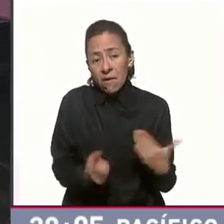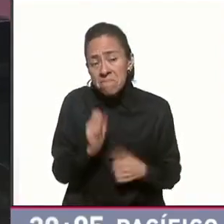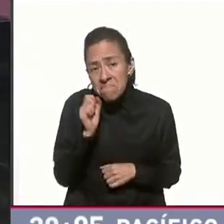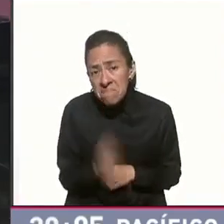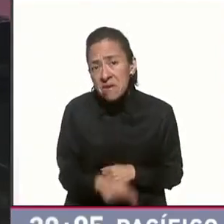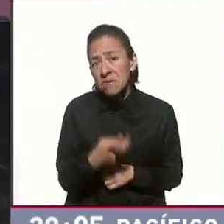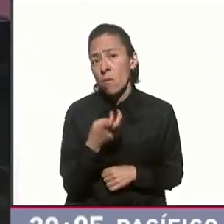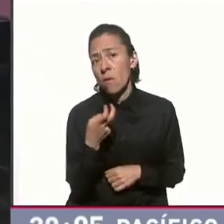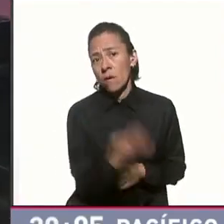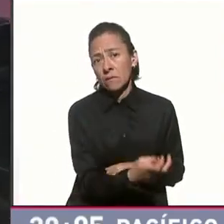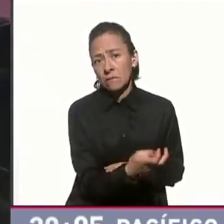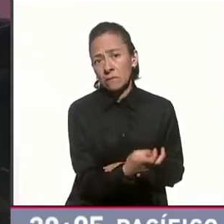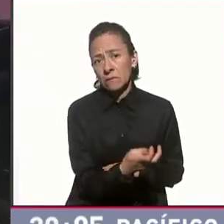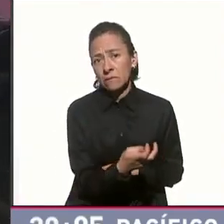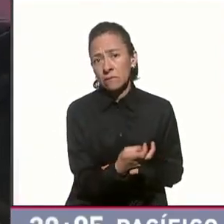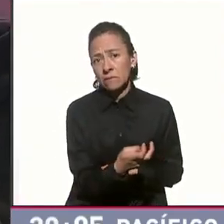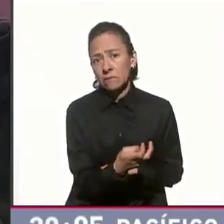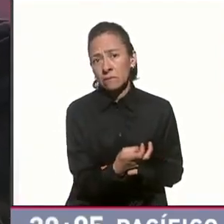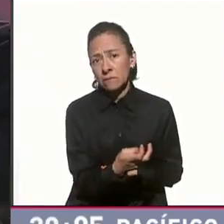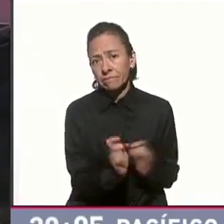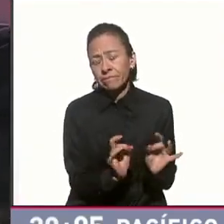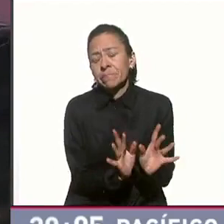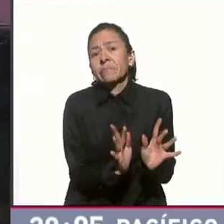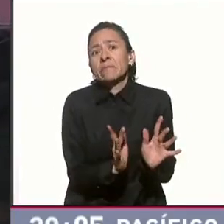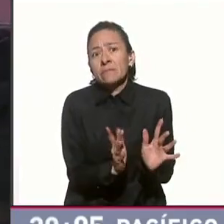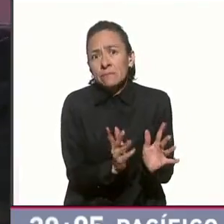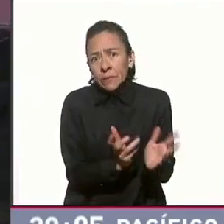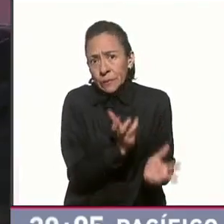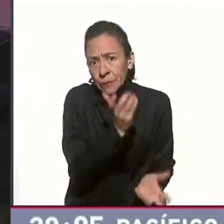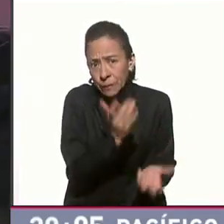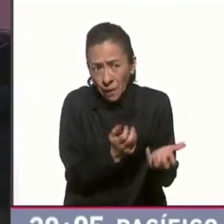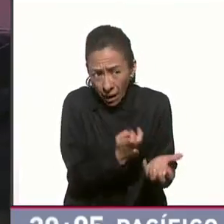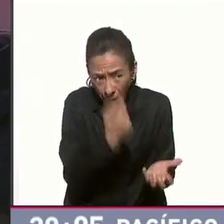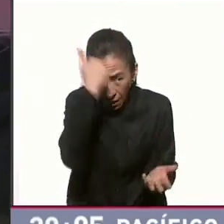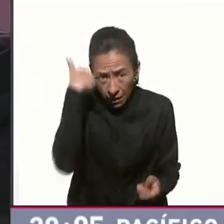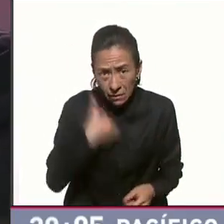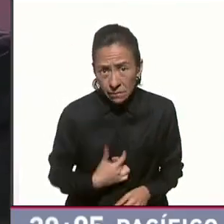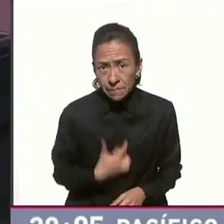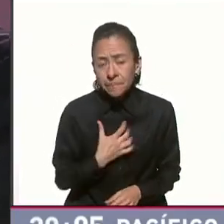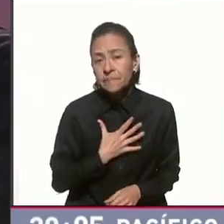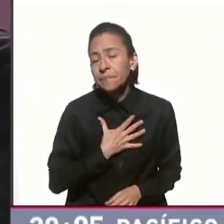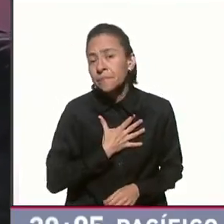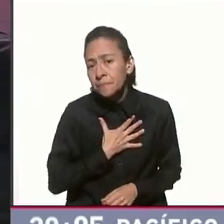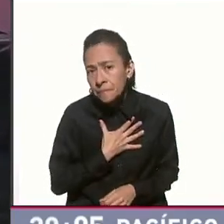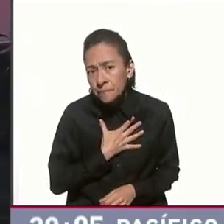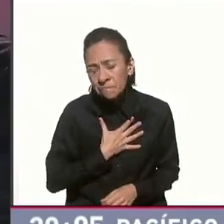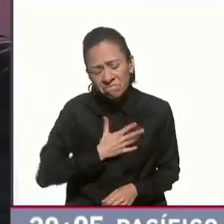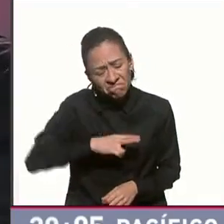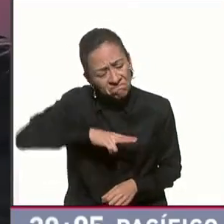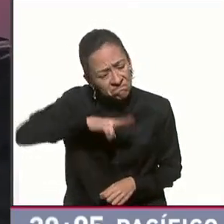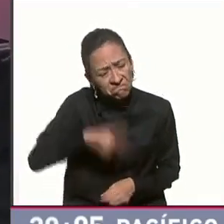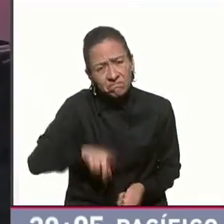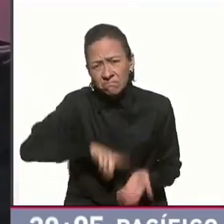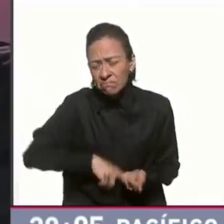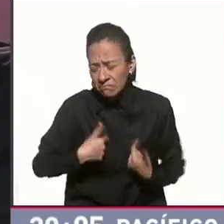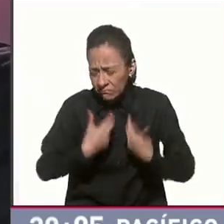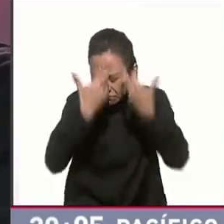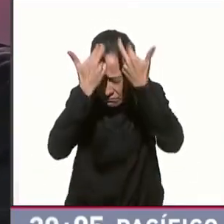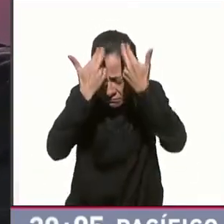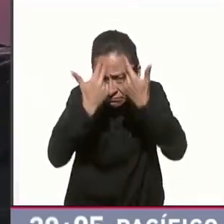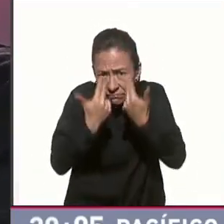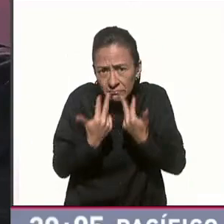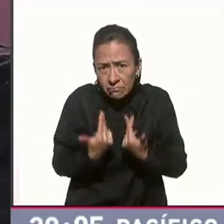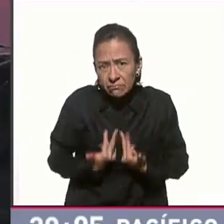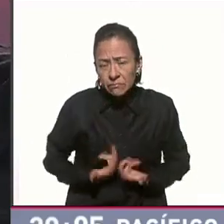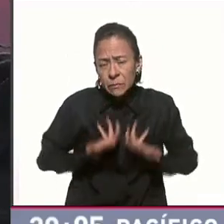conmovió. Me partió el alma. Incluso